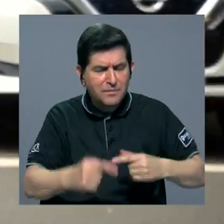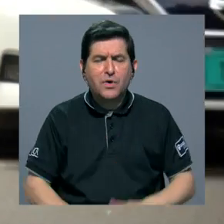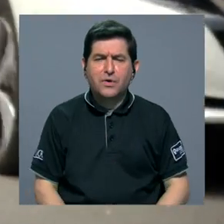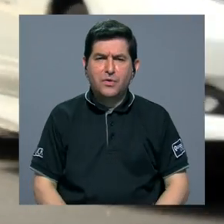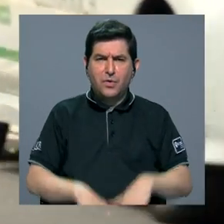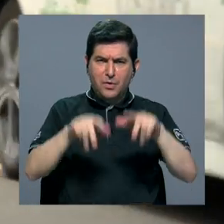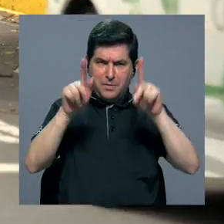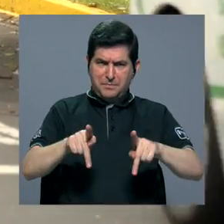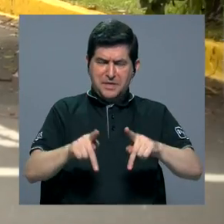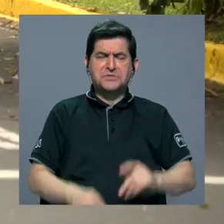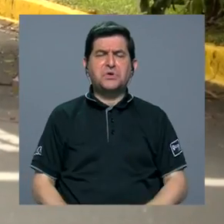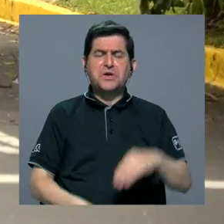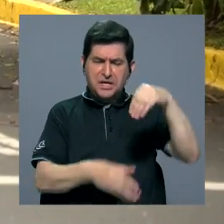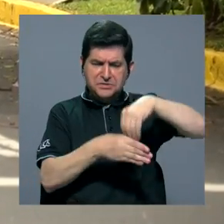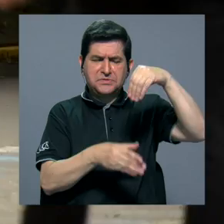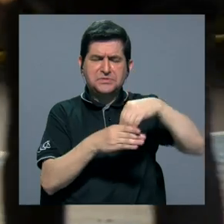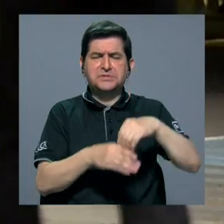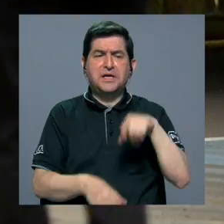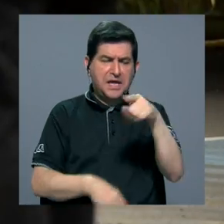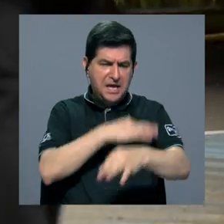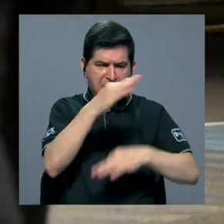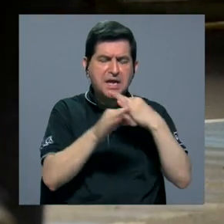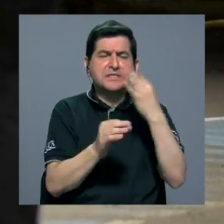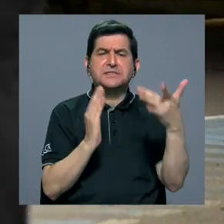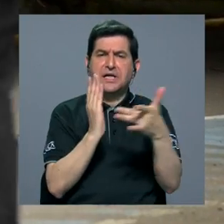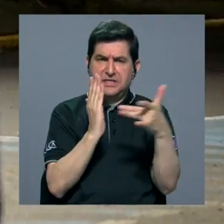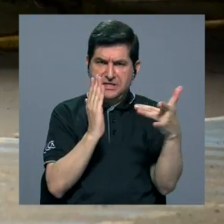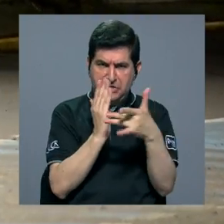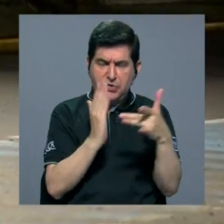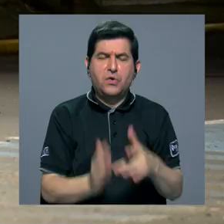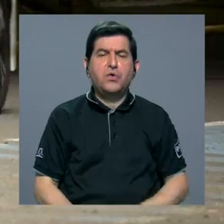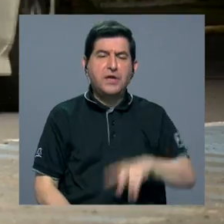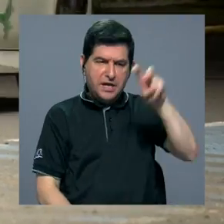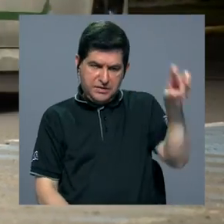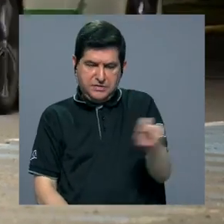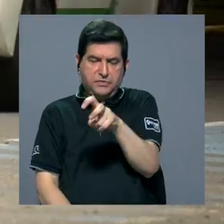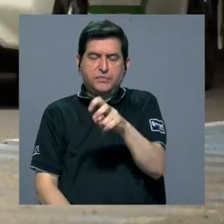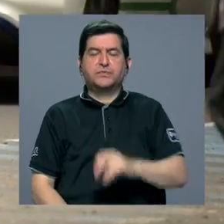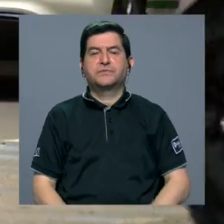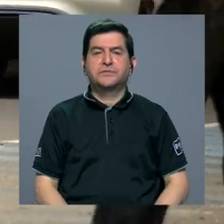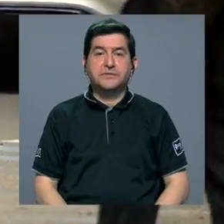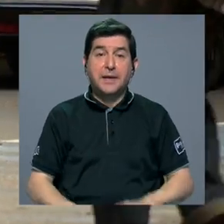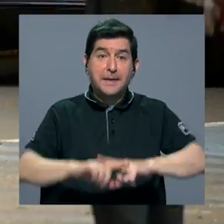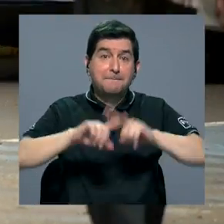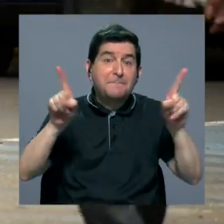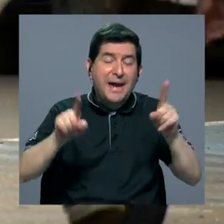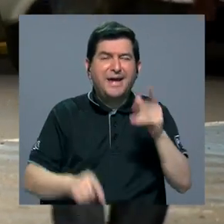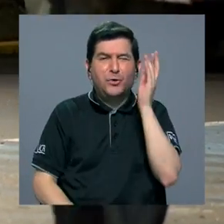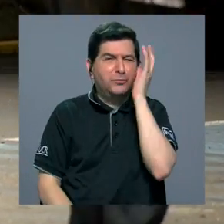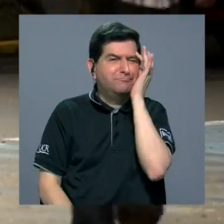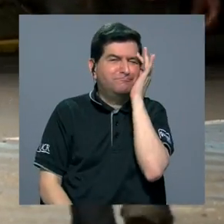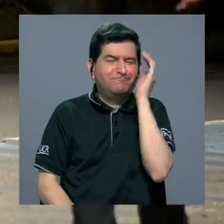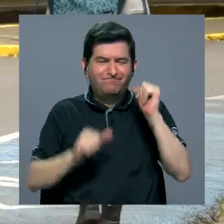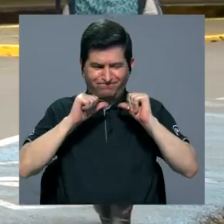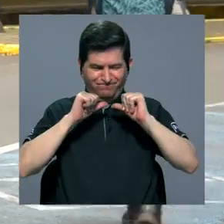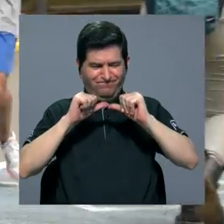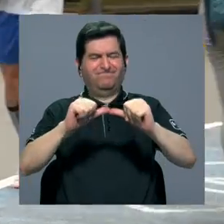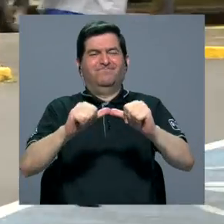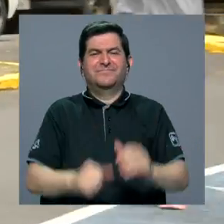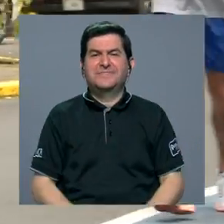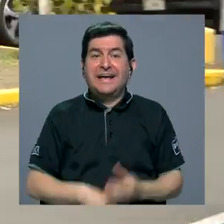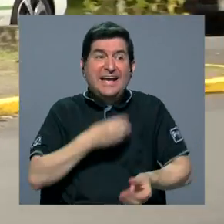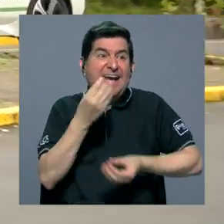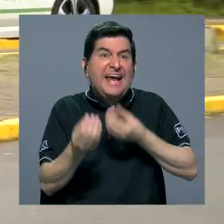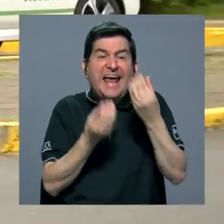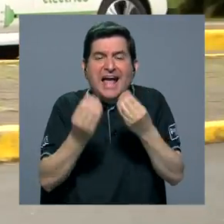habitantes comienzan a invertir en este tipo de tecnología para transportarse. Pero una preocupación constante es